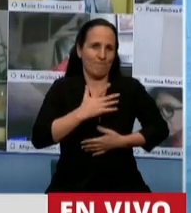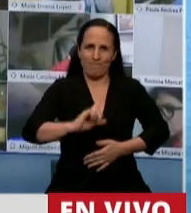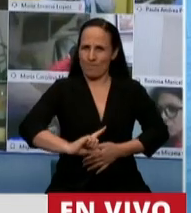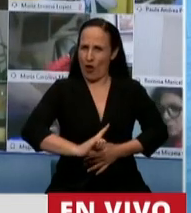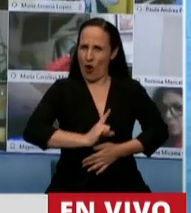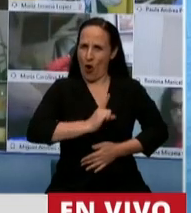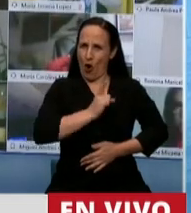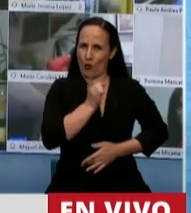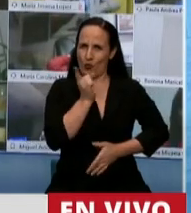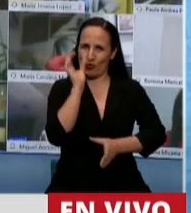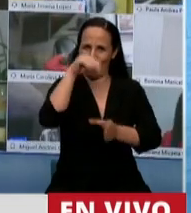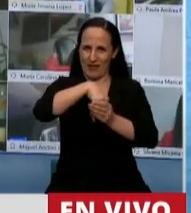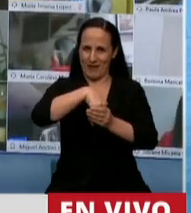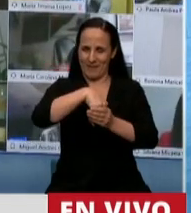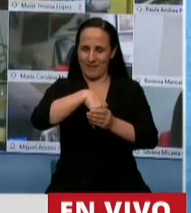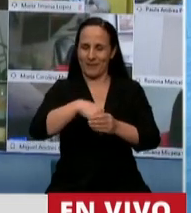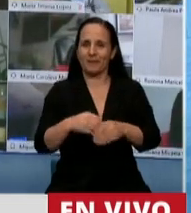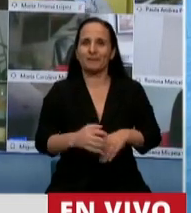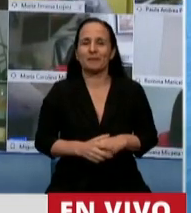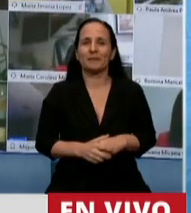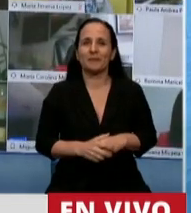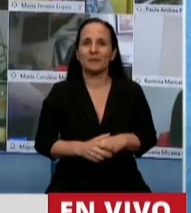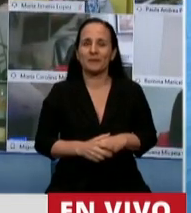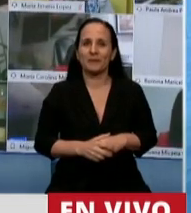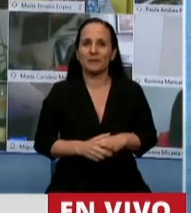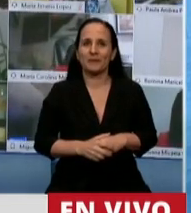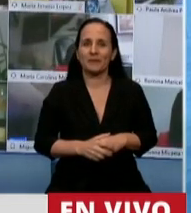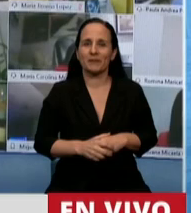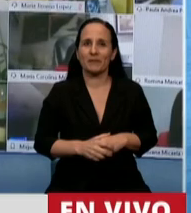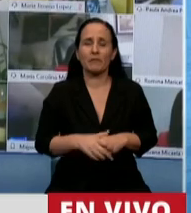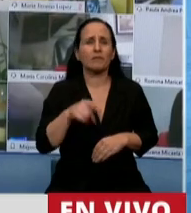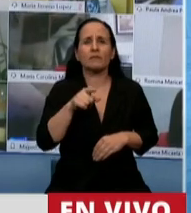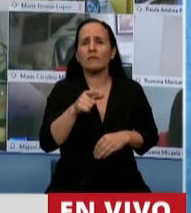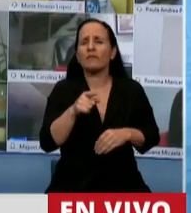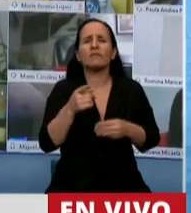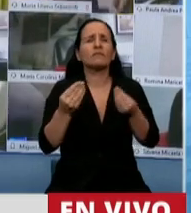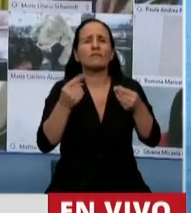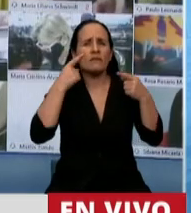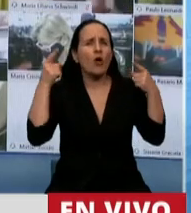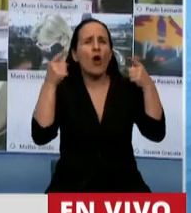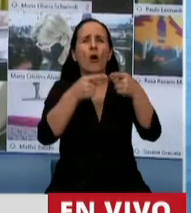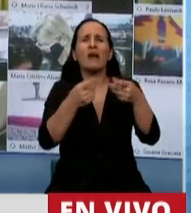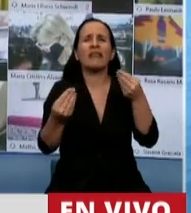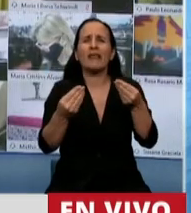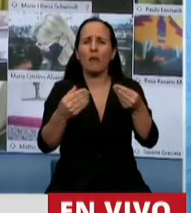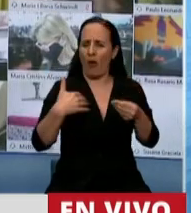de formar parte. Que tiene dentro de sus ejes centrales la soberanía y el desarrollo.